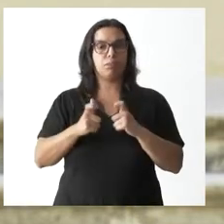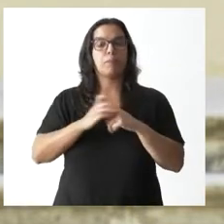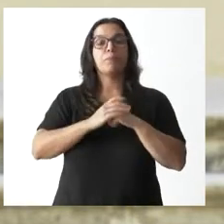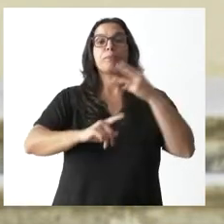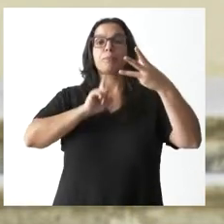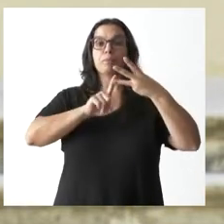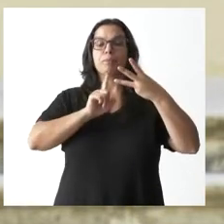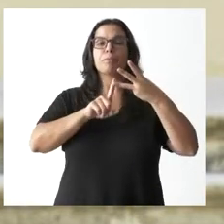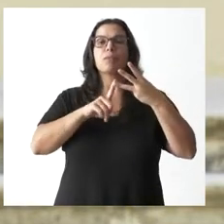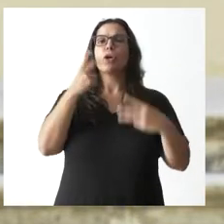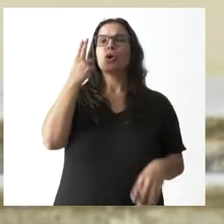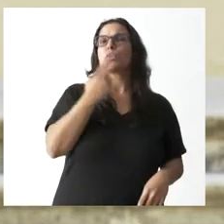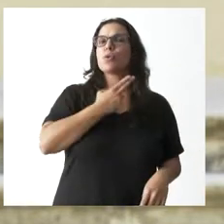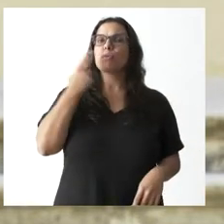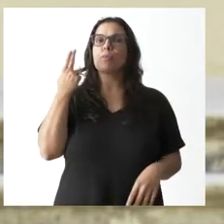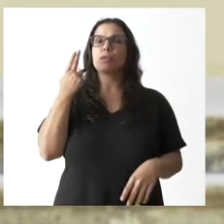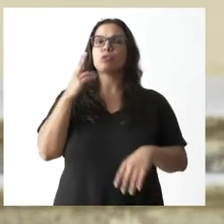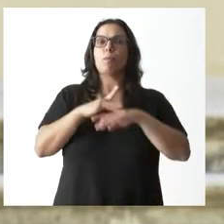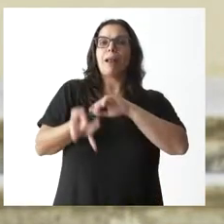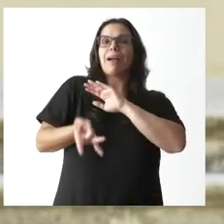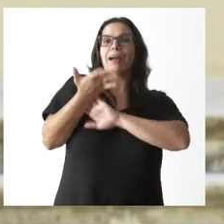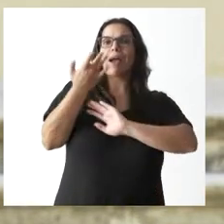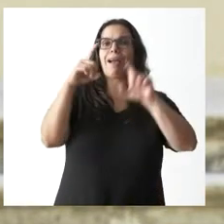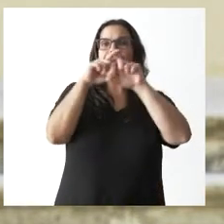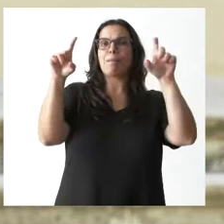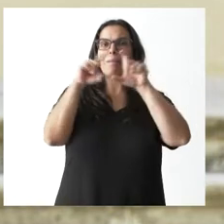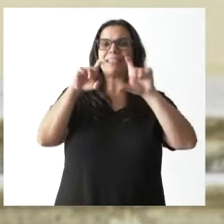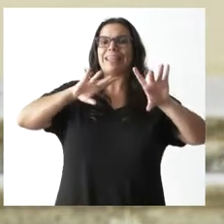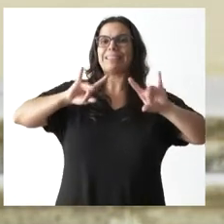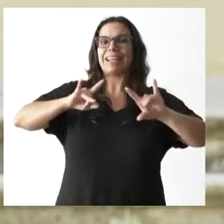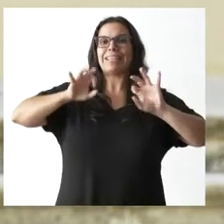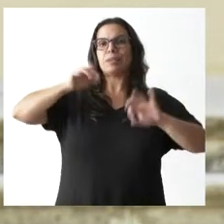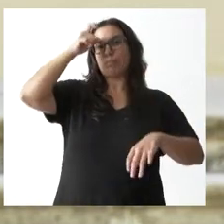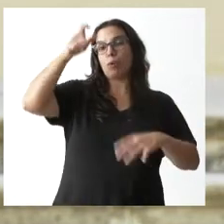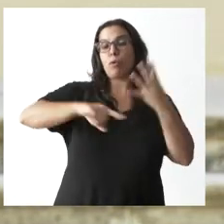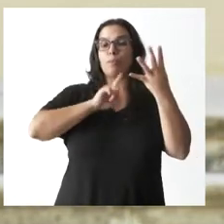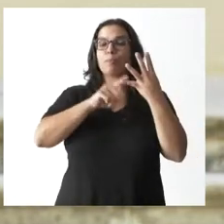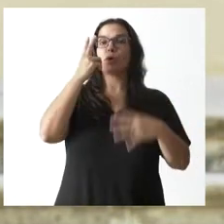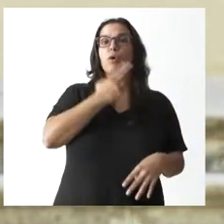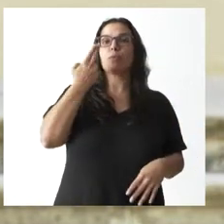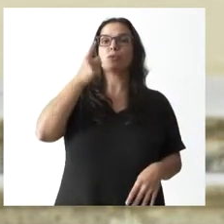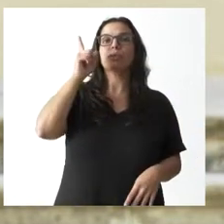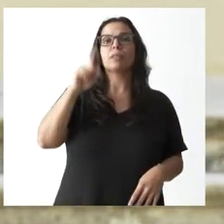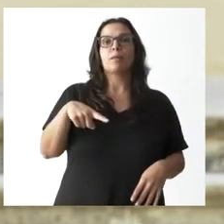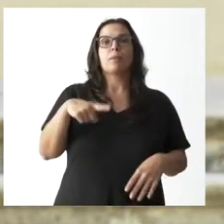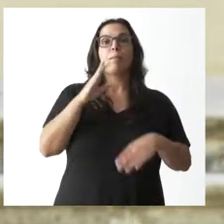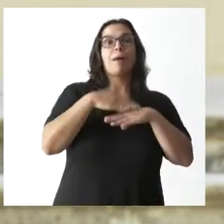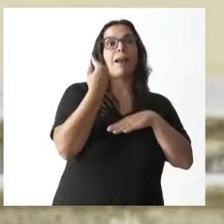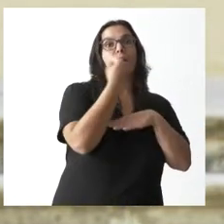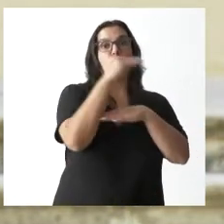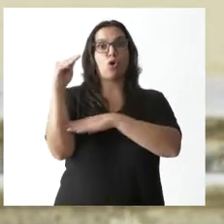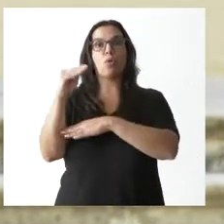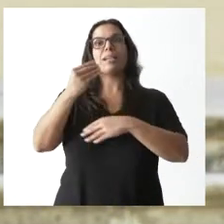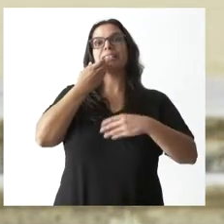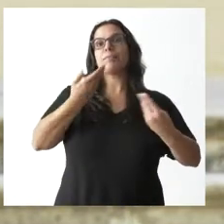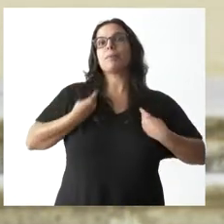tercer lugar, un compromiso con el emprendimiento rural. En cuarto lugar, un compromiso también con los jóvenes en el medio